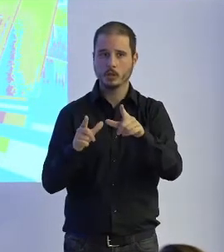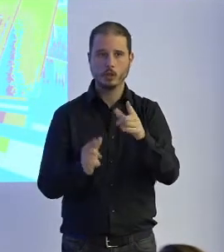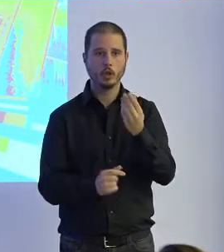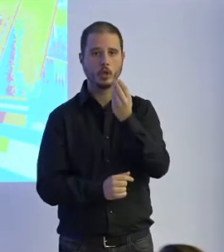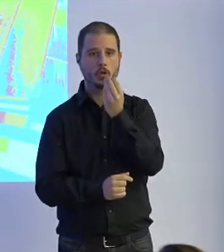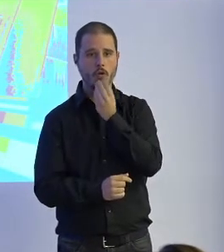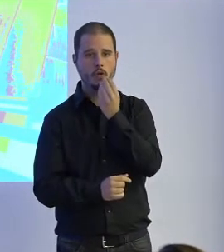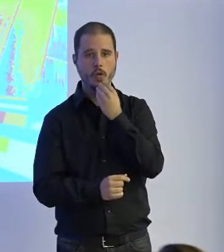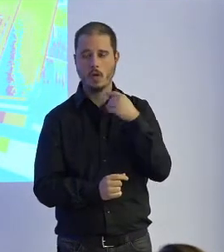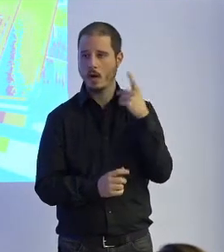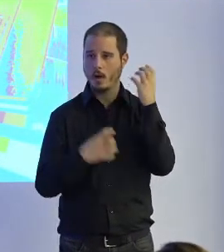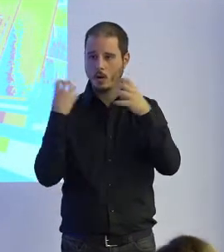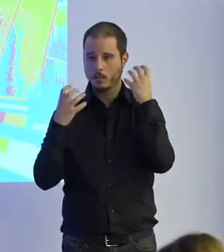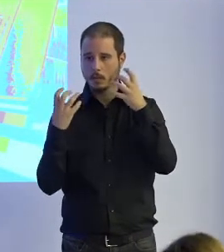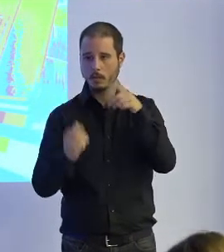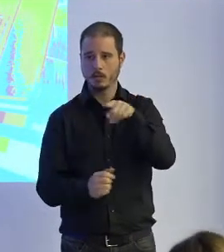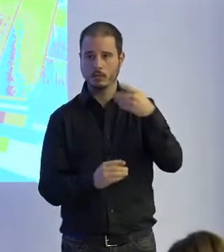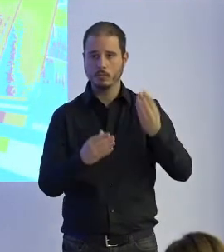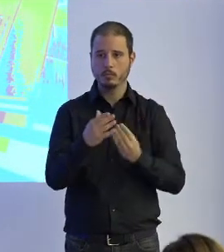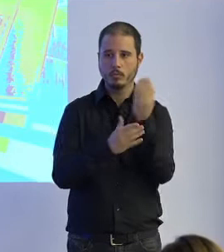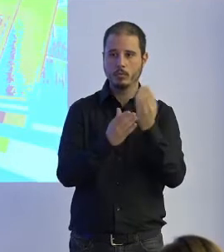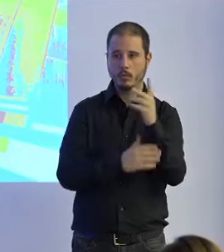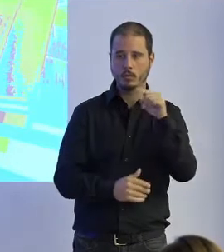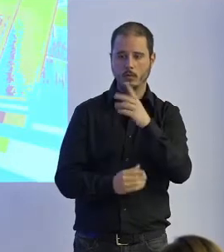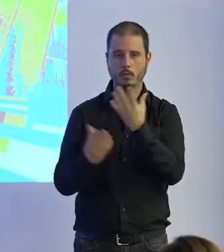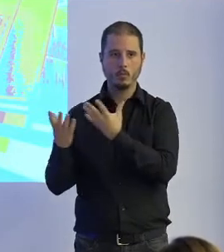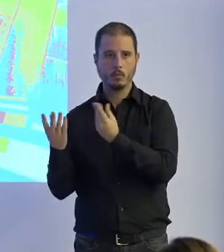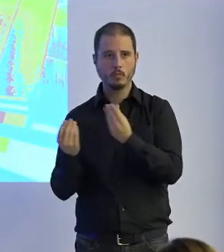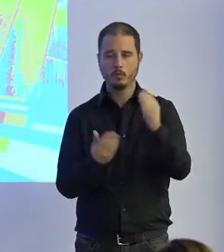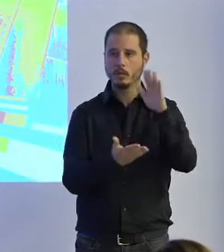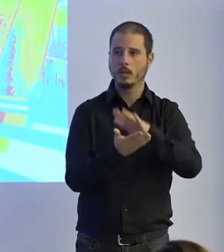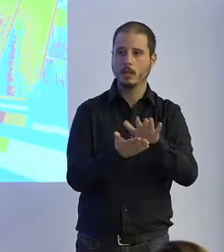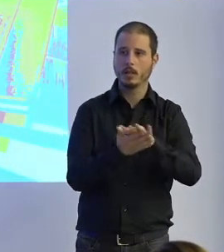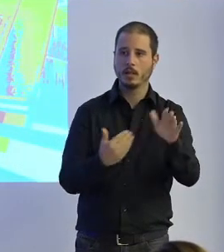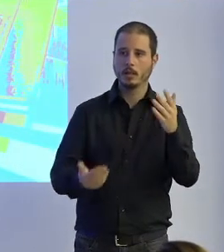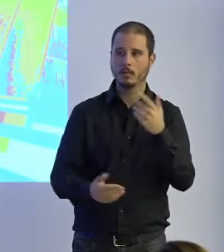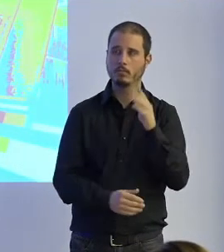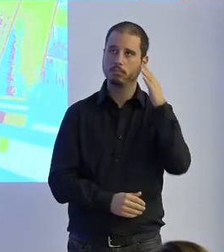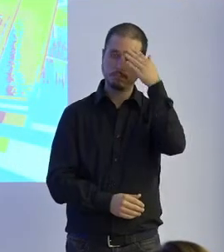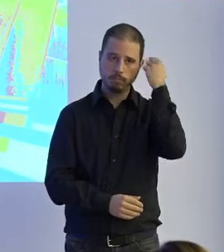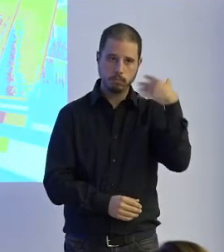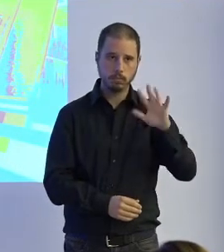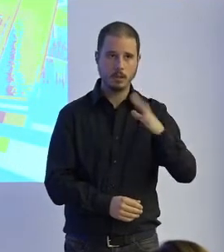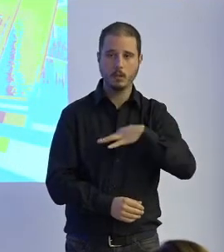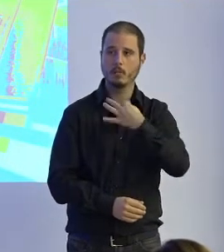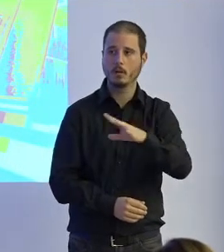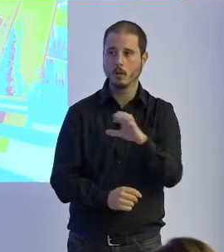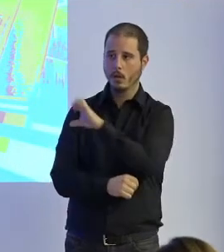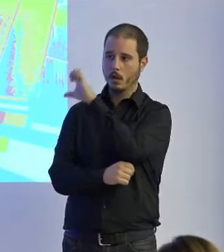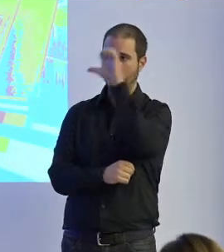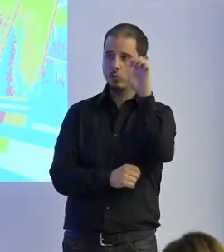principalmente de producción y tenemos ahí mucha de nuestra actividad y gracias a Dios nos hemos podido proyectar en Europa